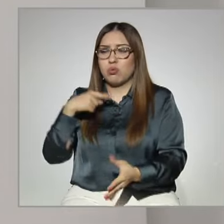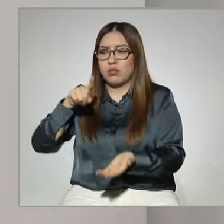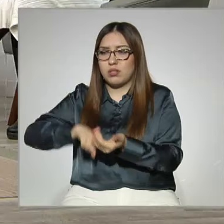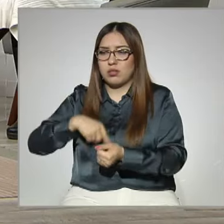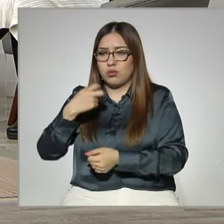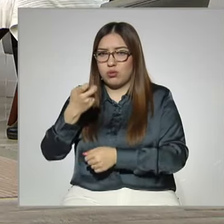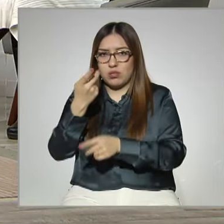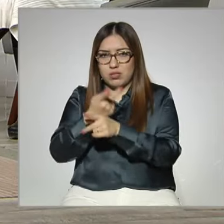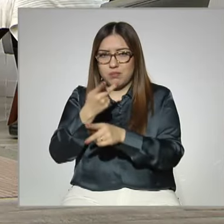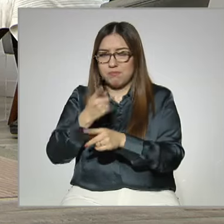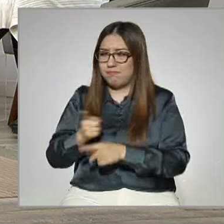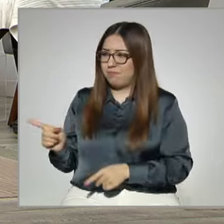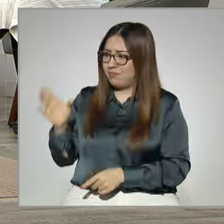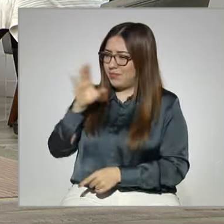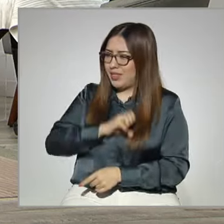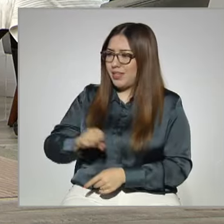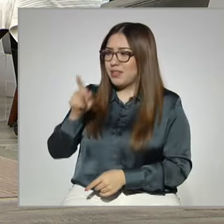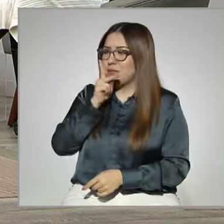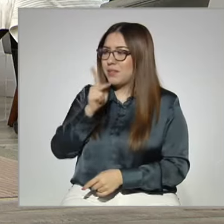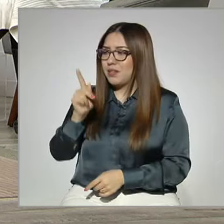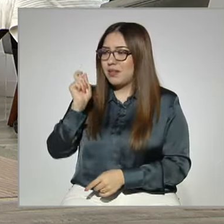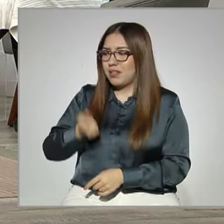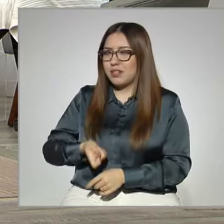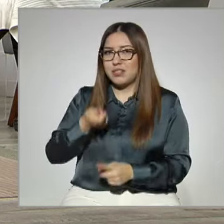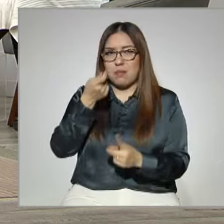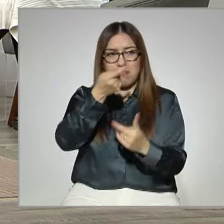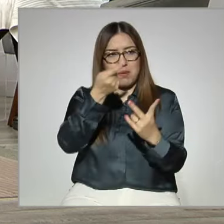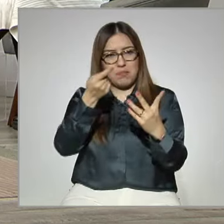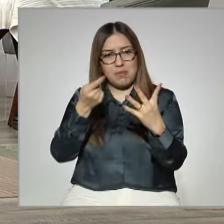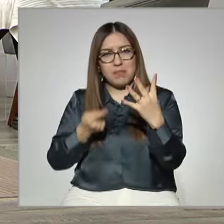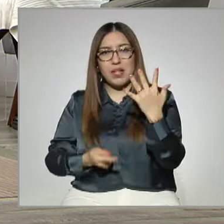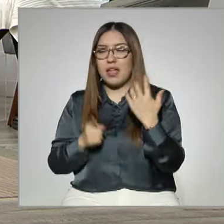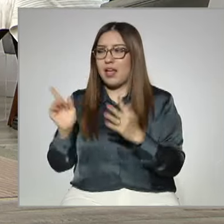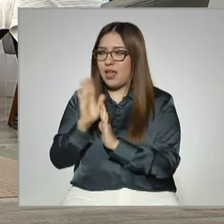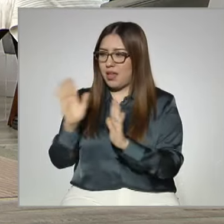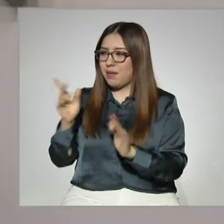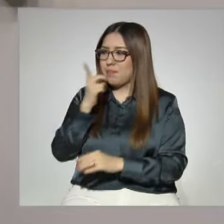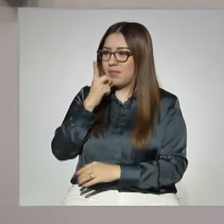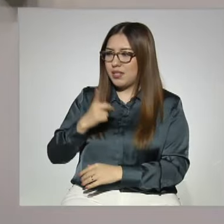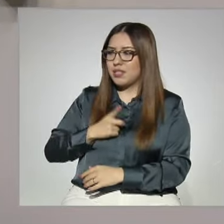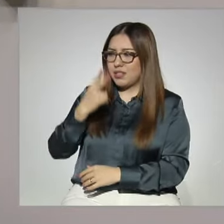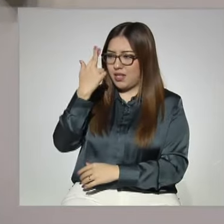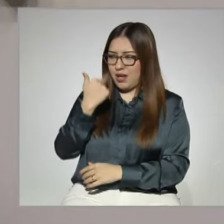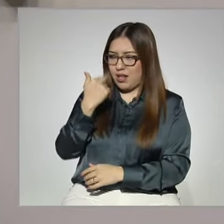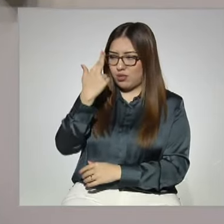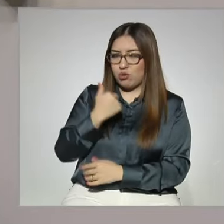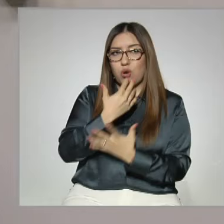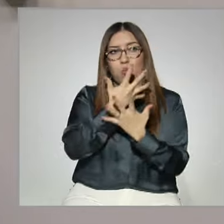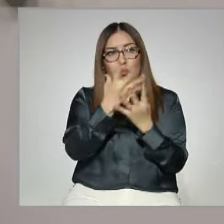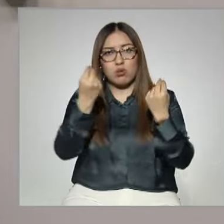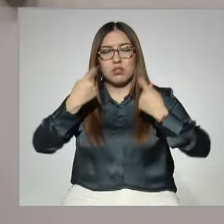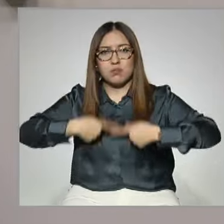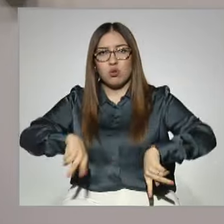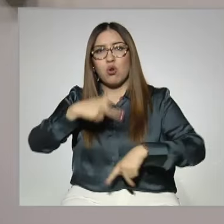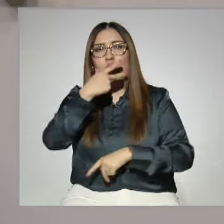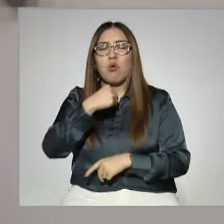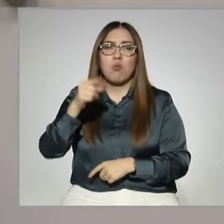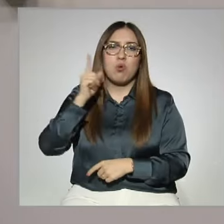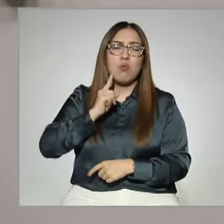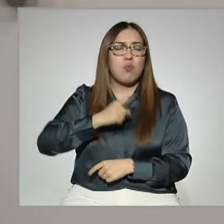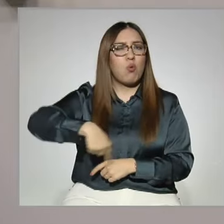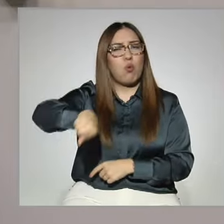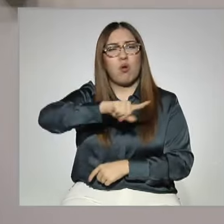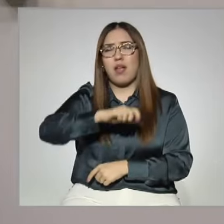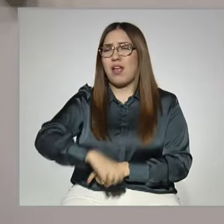Me encanta la palabra que utilizas que es alternativas, ya nos dijiste las razones por las que muchas personas, hombres, mujeres, a